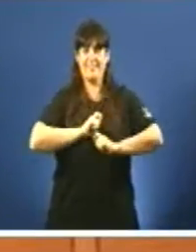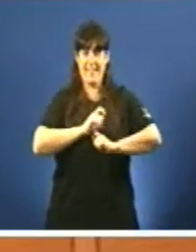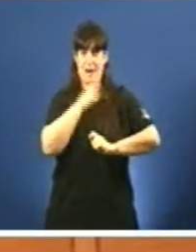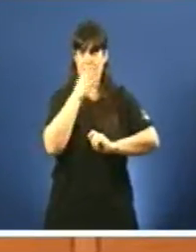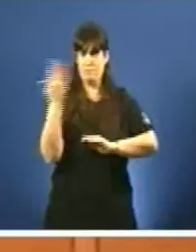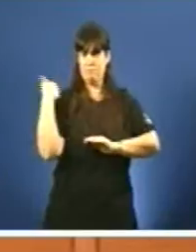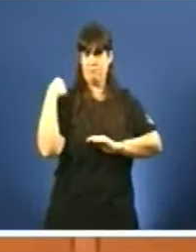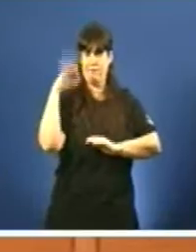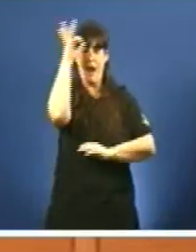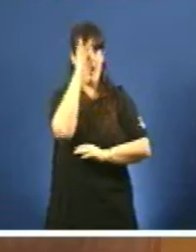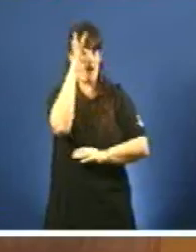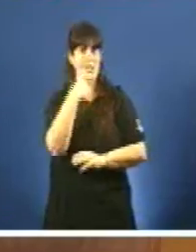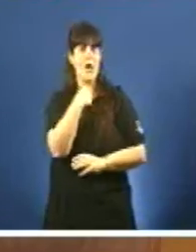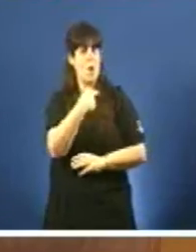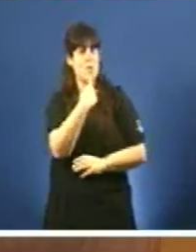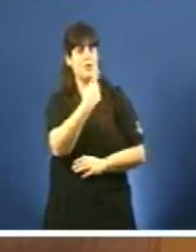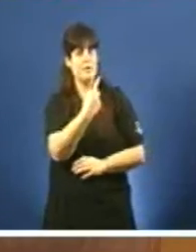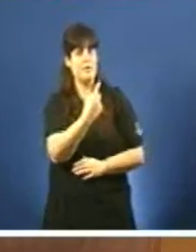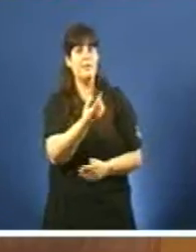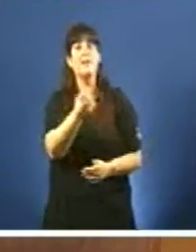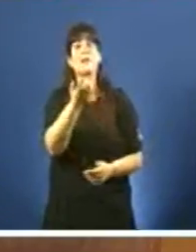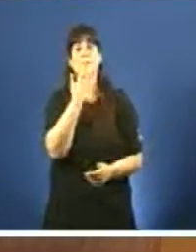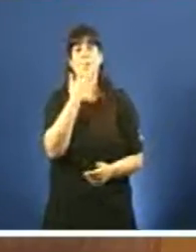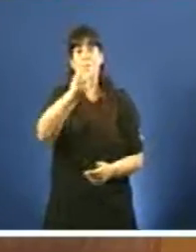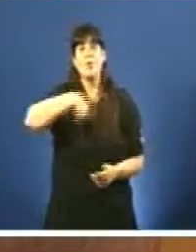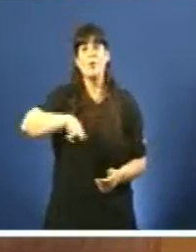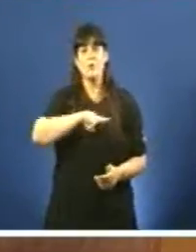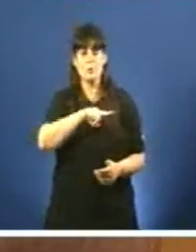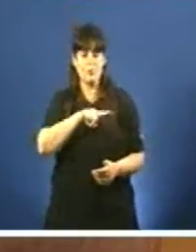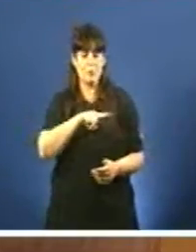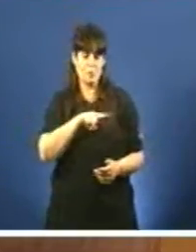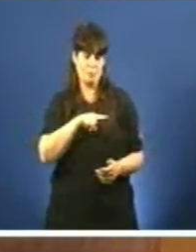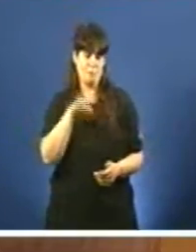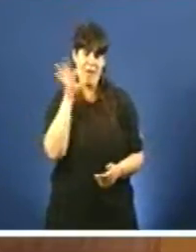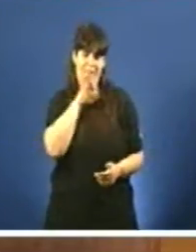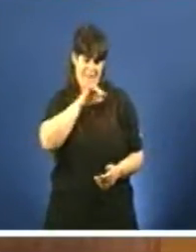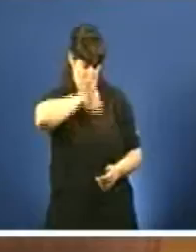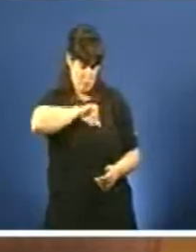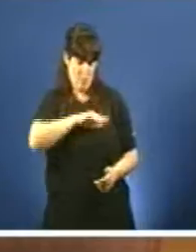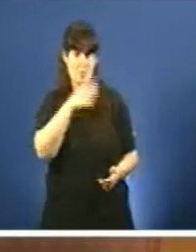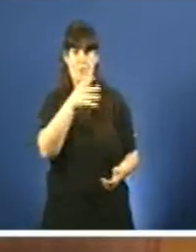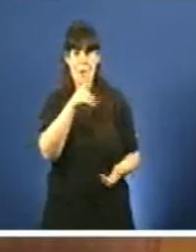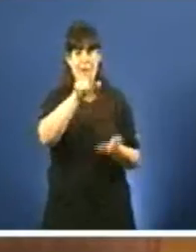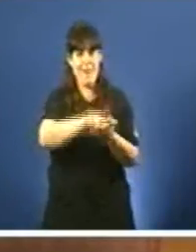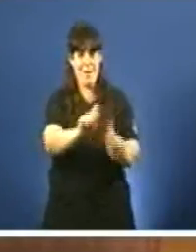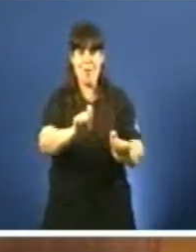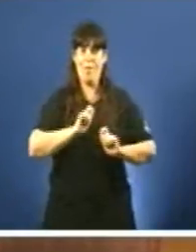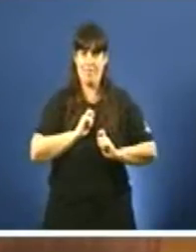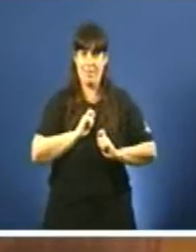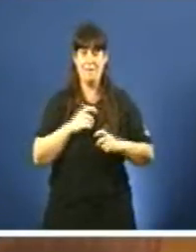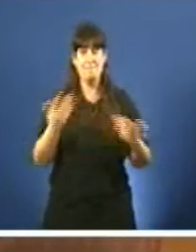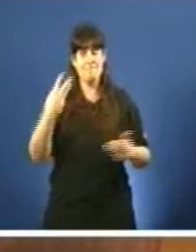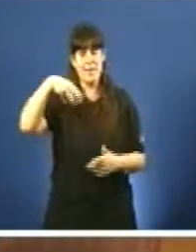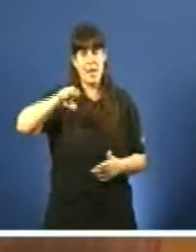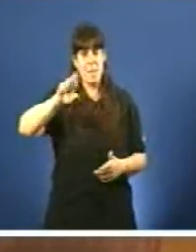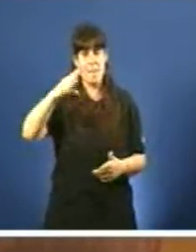se ainda somos galego, é por obra e gracia do idioma. Por iso, como dixo Marcos, activista en defensa da lingua,